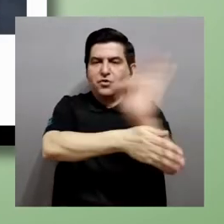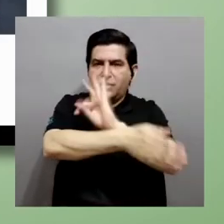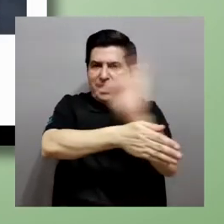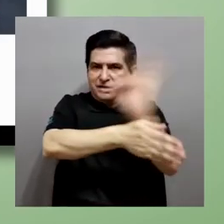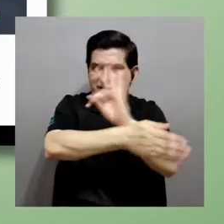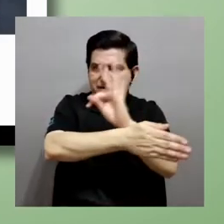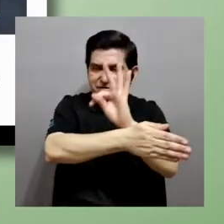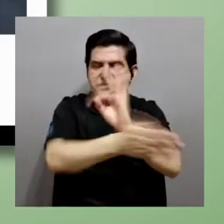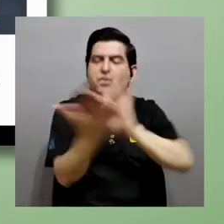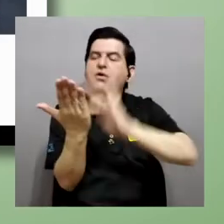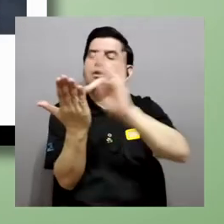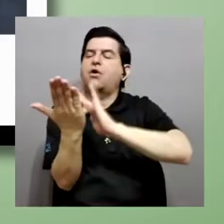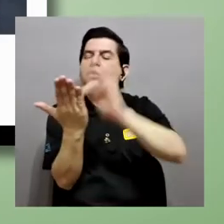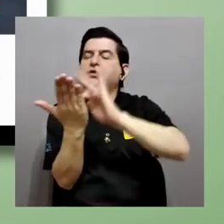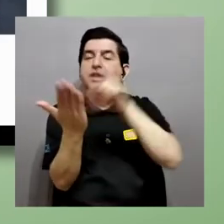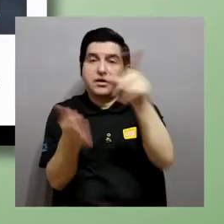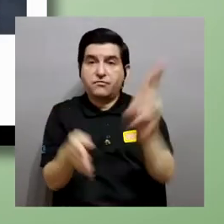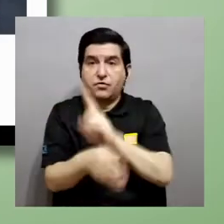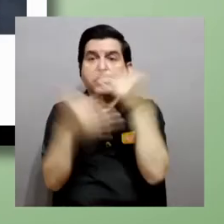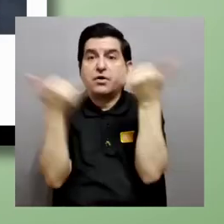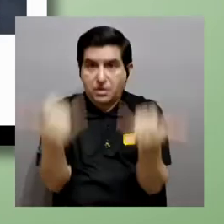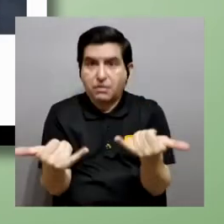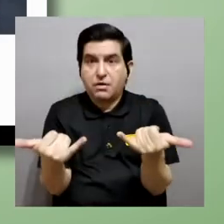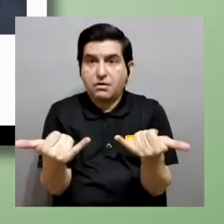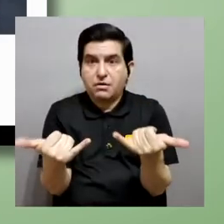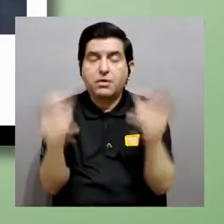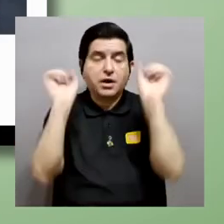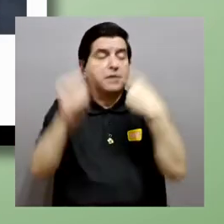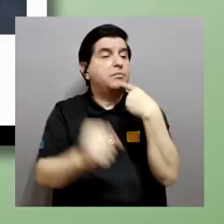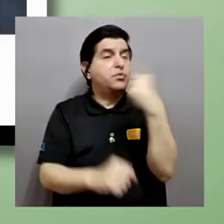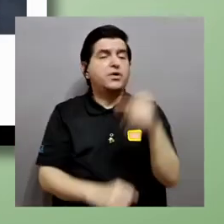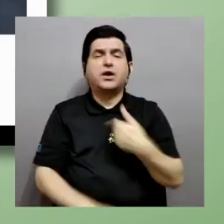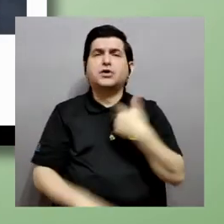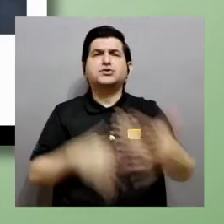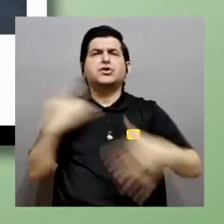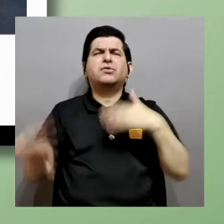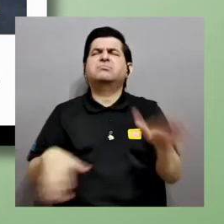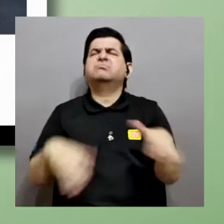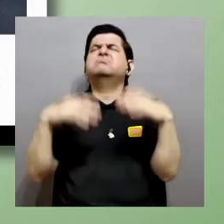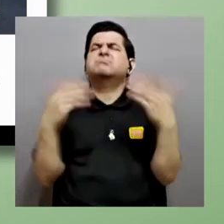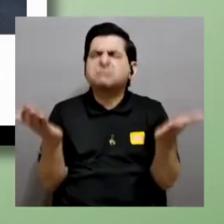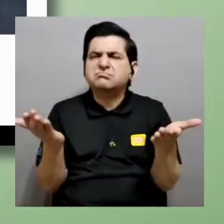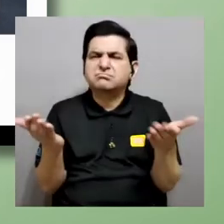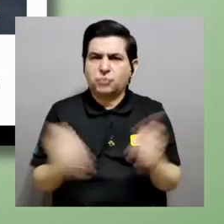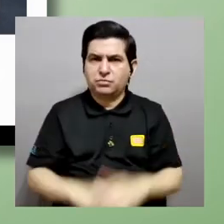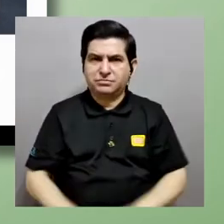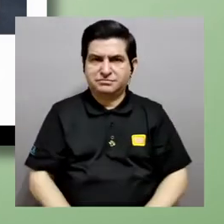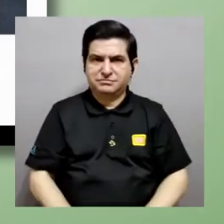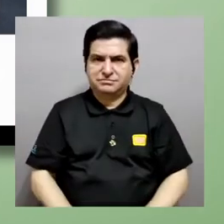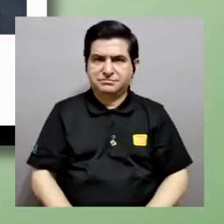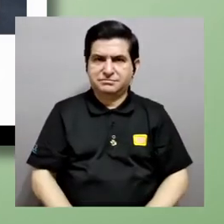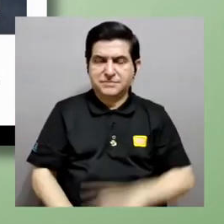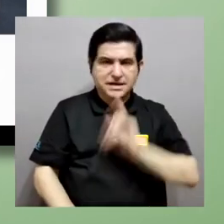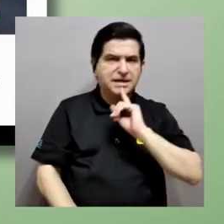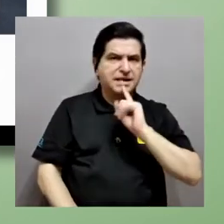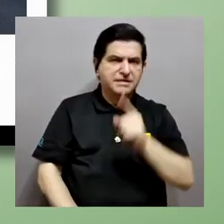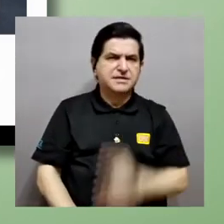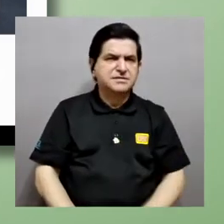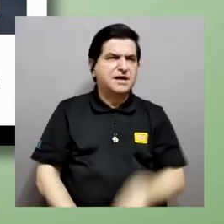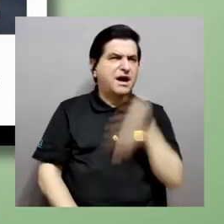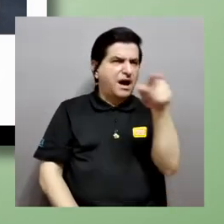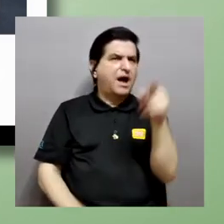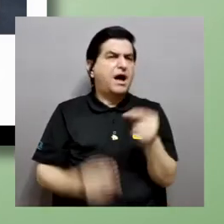o la televisión o el teléfono que ustedes están utilizando en este momento les pudiera decir cómo me siento. Si les pudiera decir,